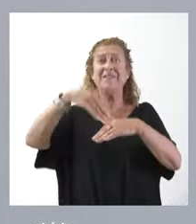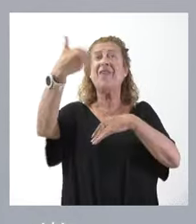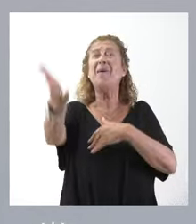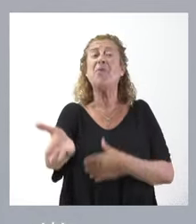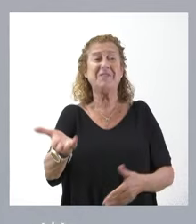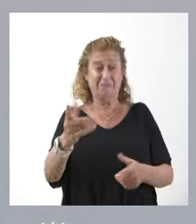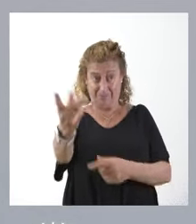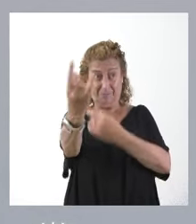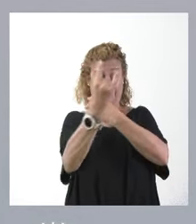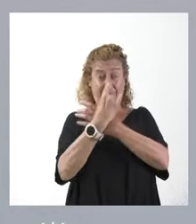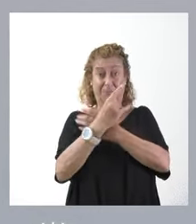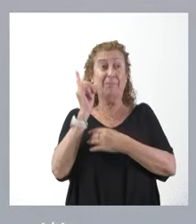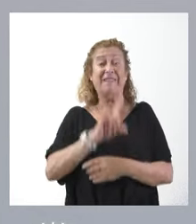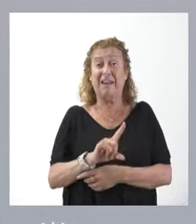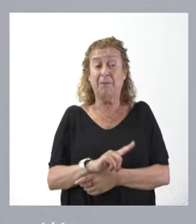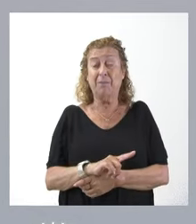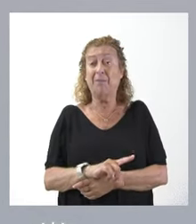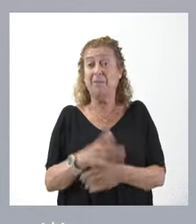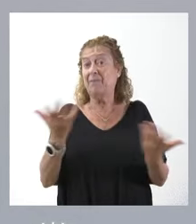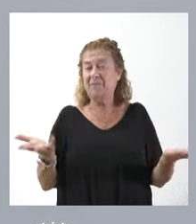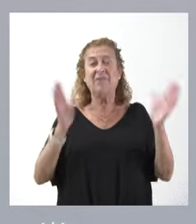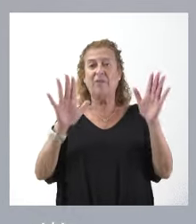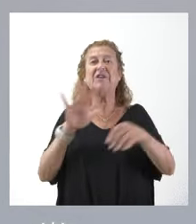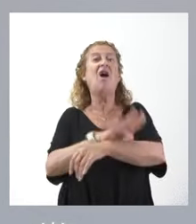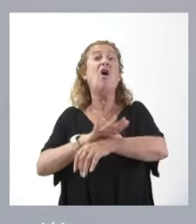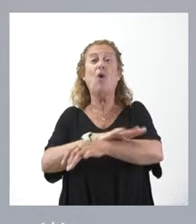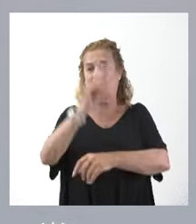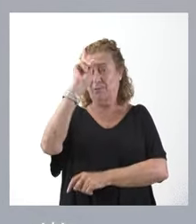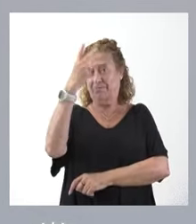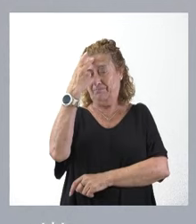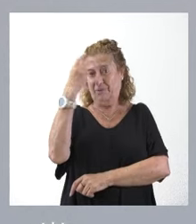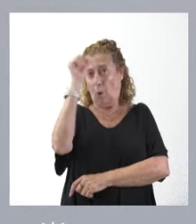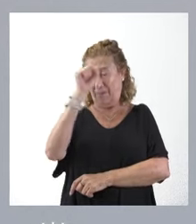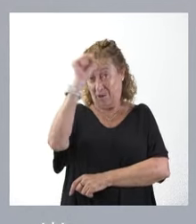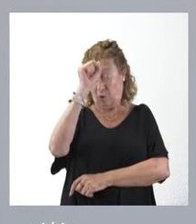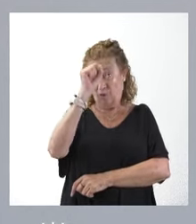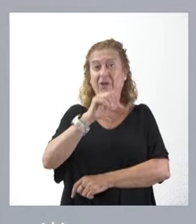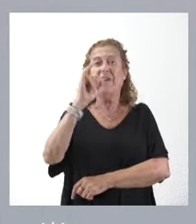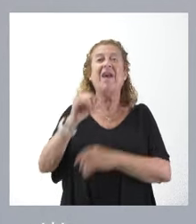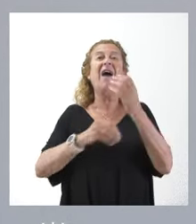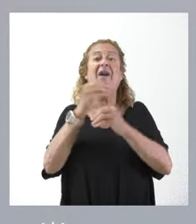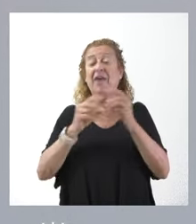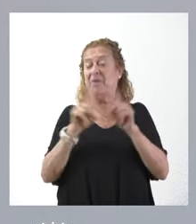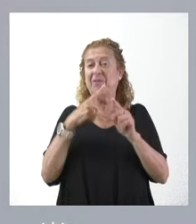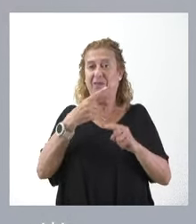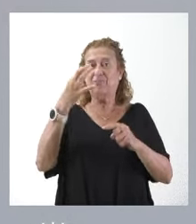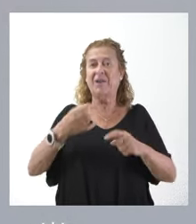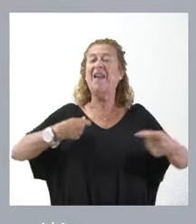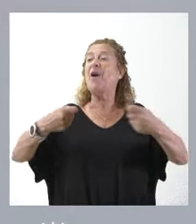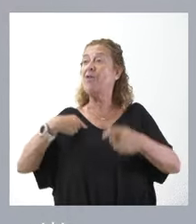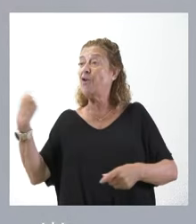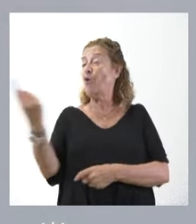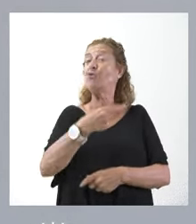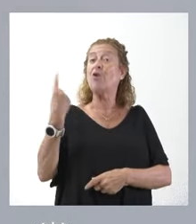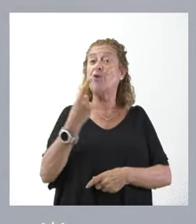que se nos dijo era mentira. Y, por tanto, que el Gobierno ha cambiado de opinión y que lo que iba a ser una negociación multilateral